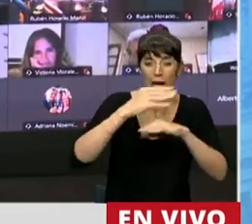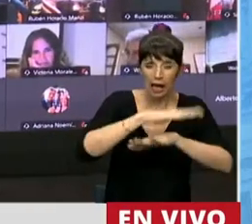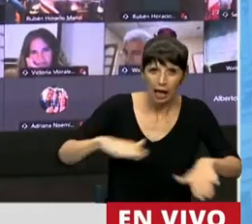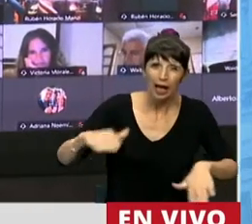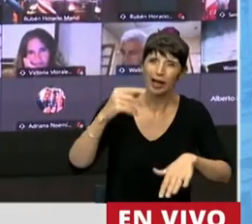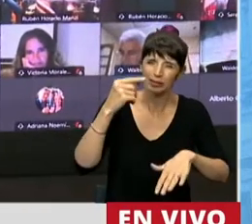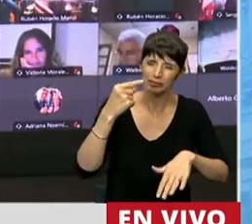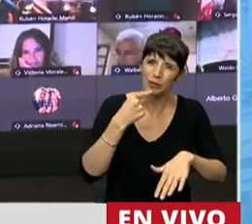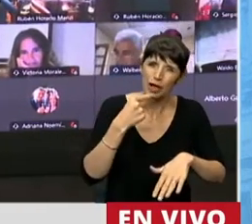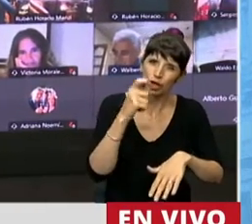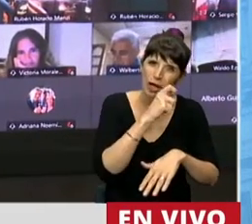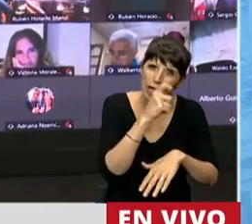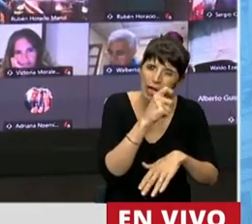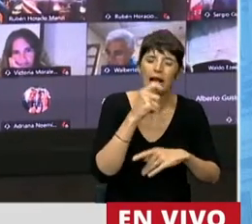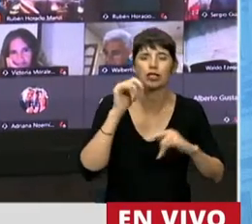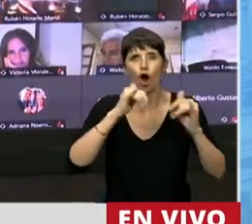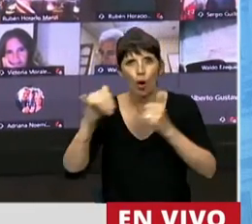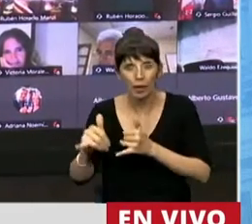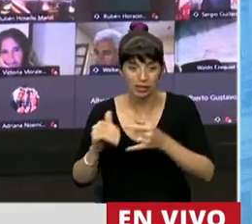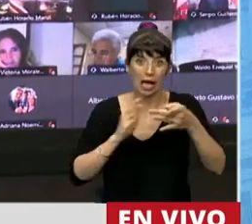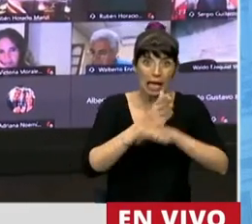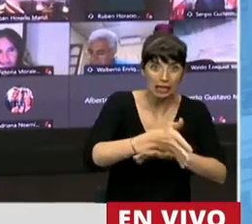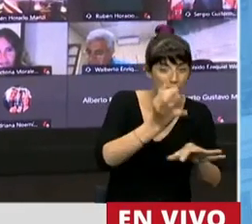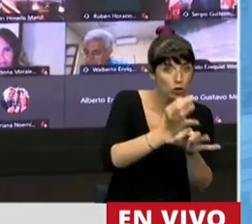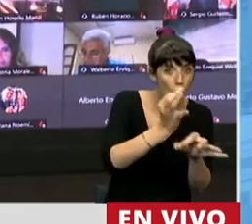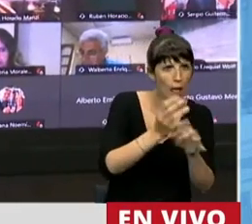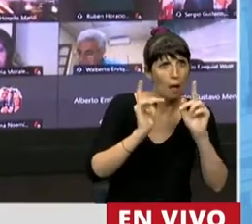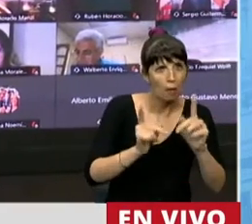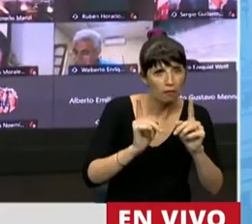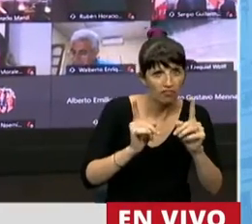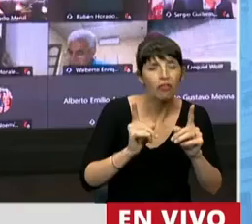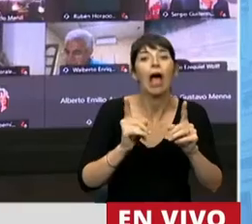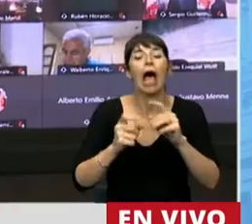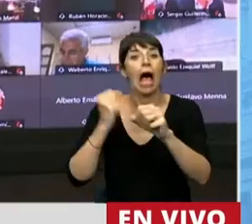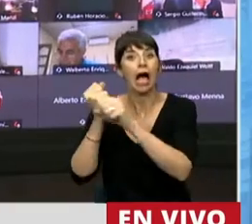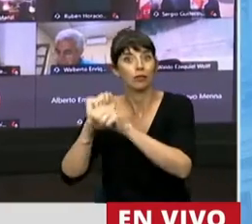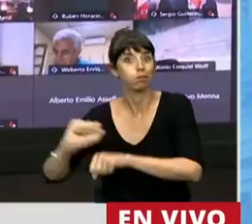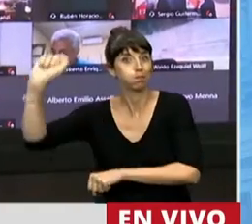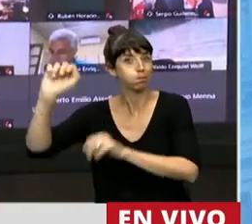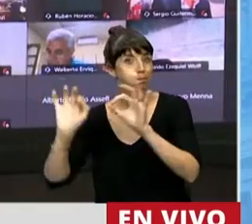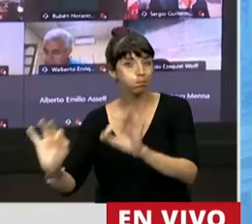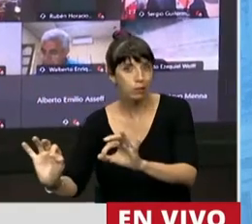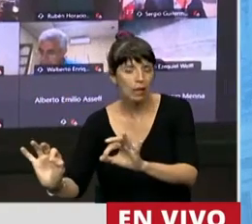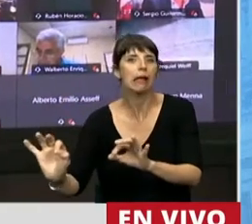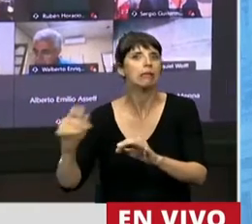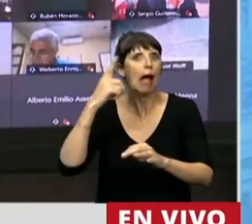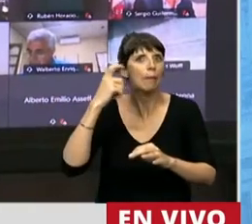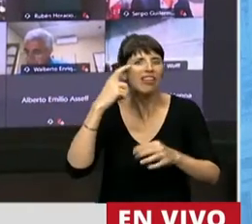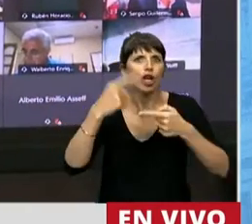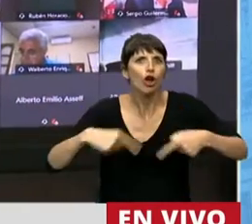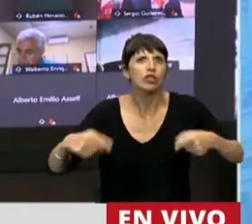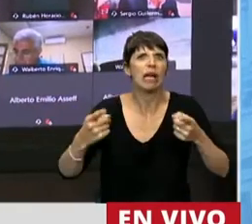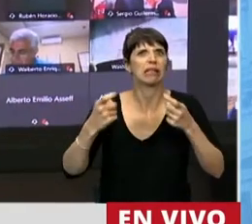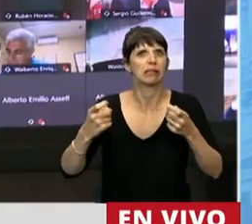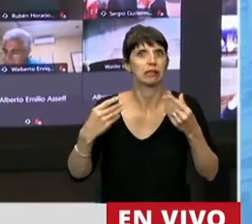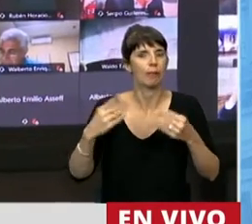ingresen a la escuela, permanezcan y egresen con los conocimientos y las habilidades necesarias para enfrentar el mundo